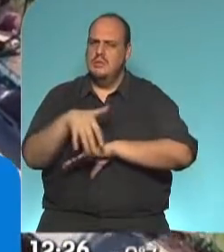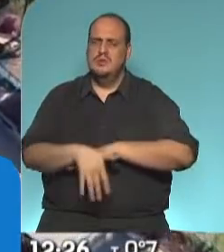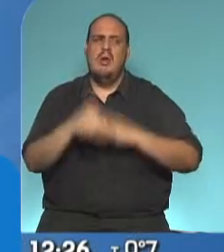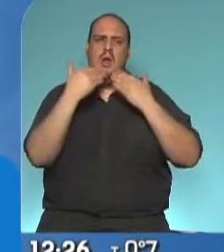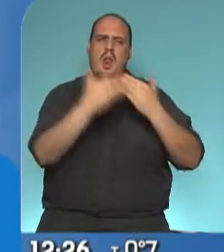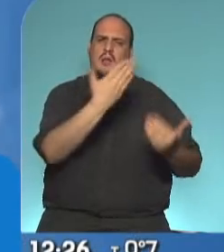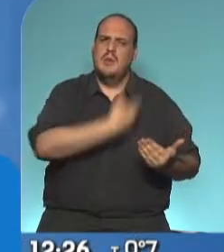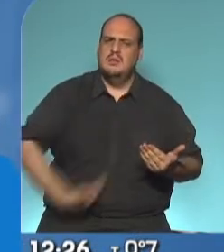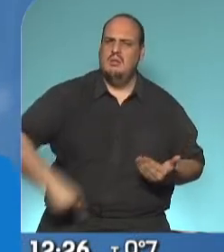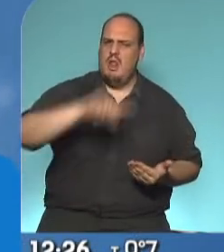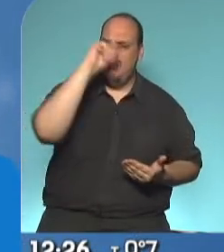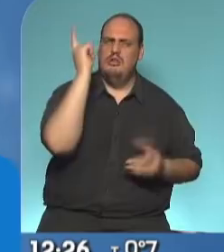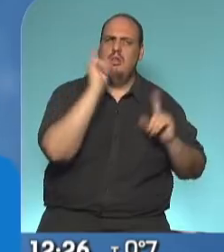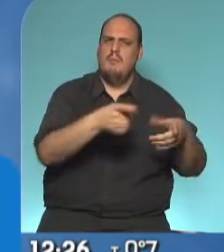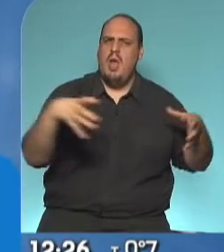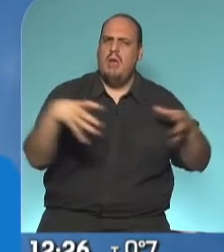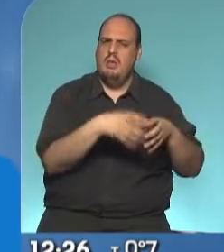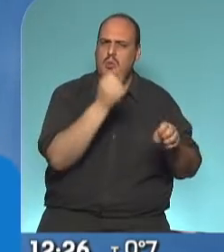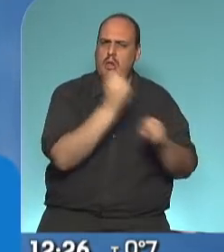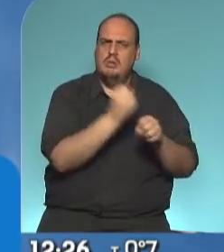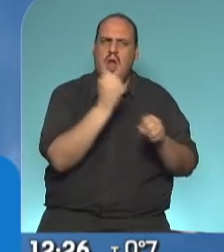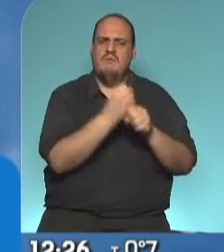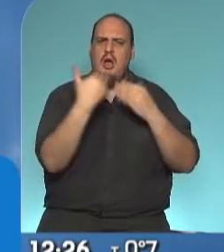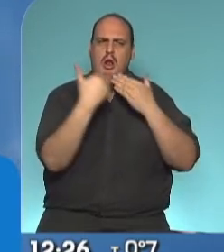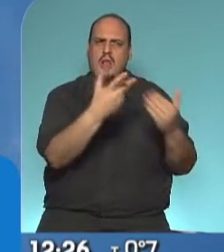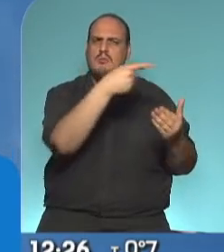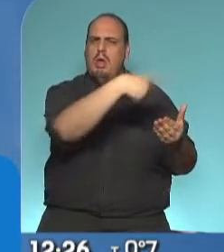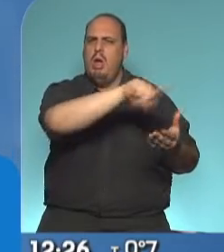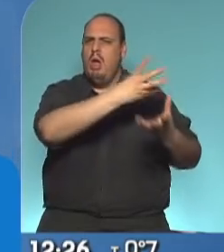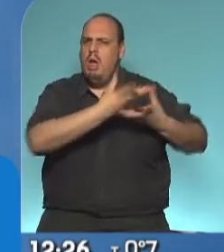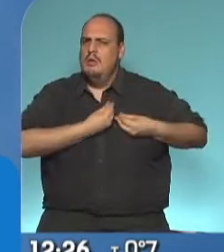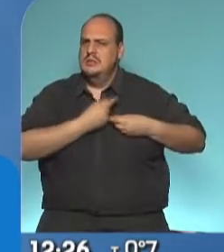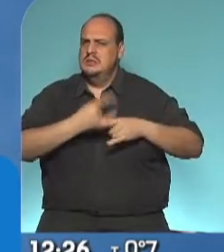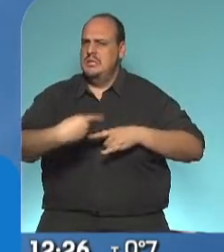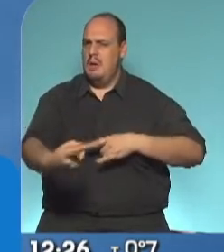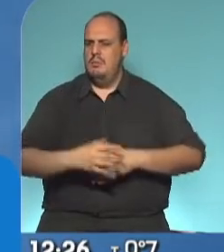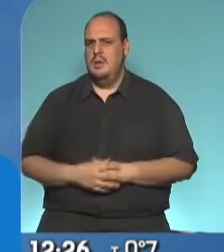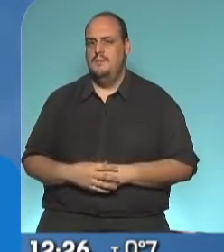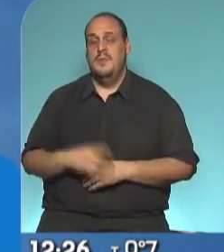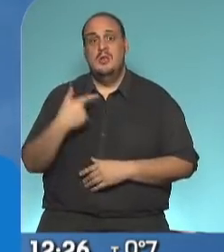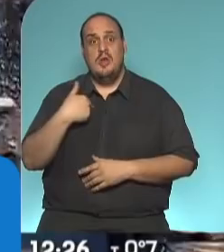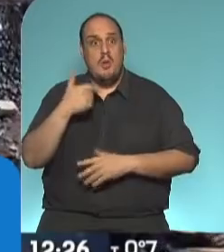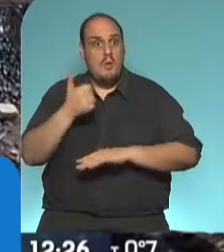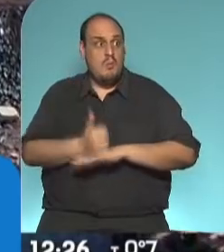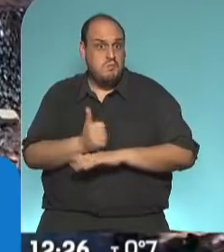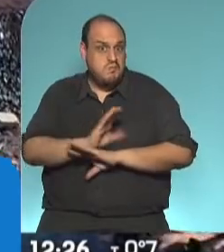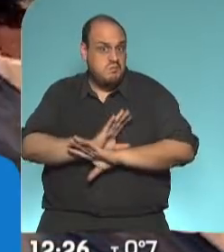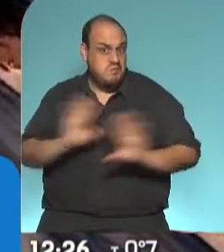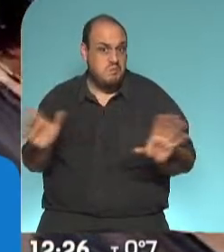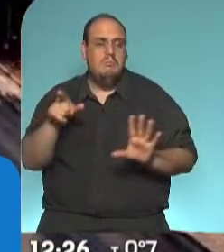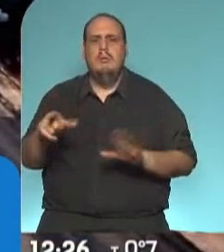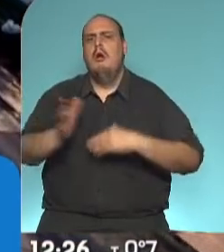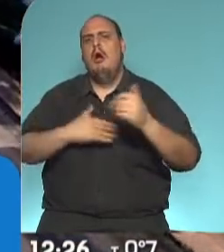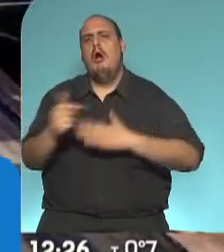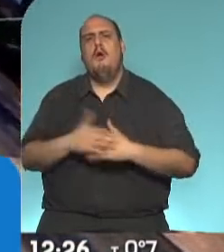Nación, para todo su equipo de trabajo, por el acompañamiento de siempre. Pero no quedamos acá, sino que también tenemos otras 5